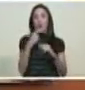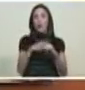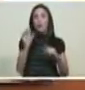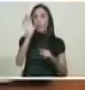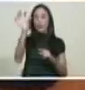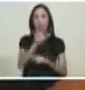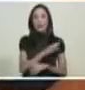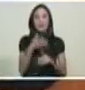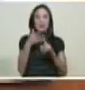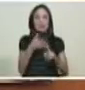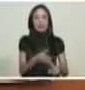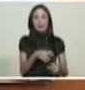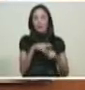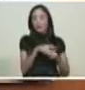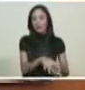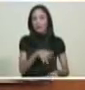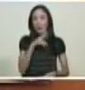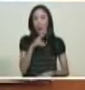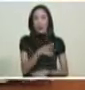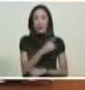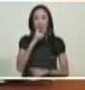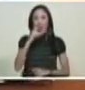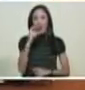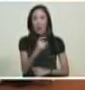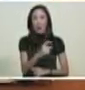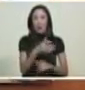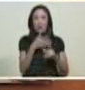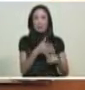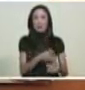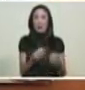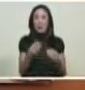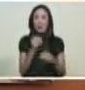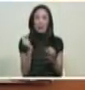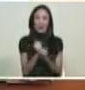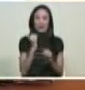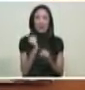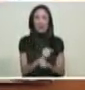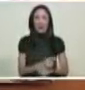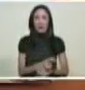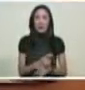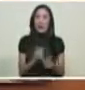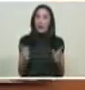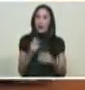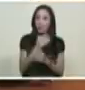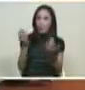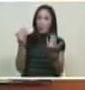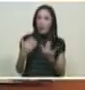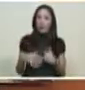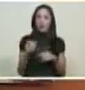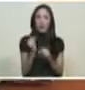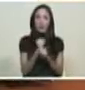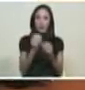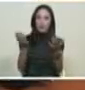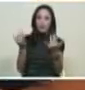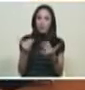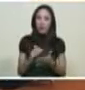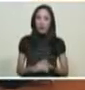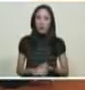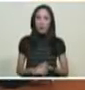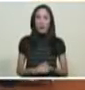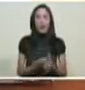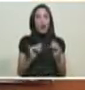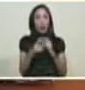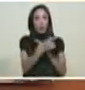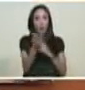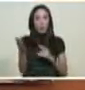de la persecución y del desprecio que se han sometido luego de que los invitaron a irse a esos países a esos venezolanos y